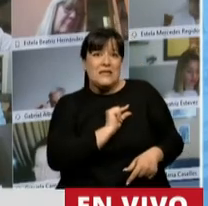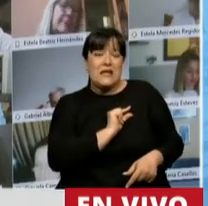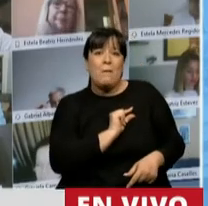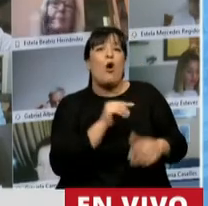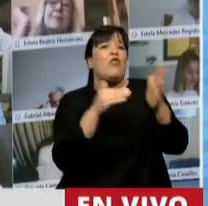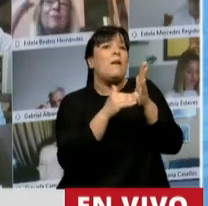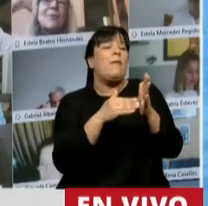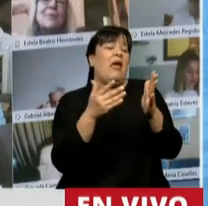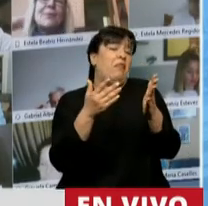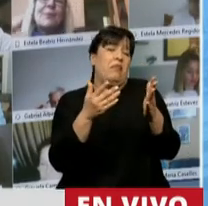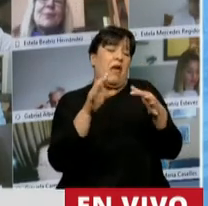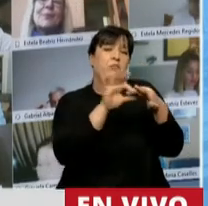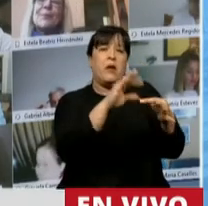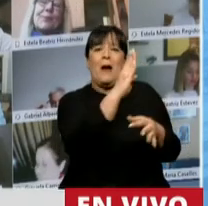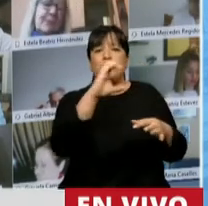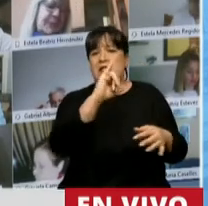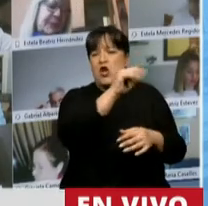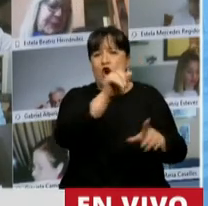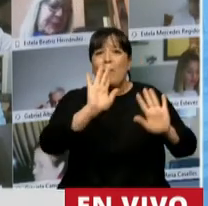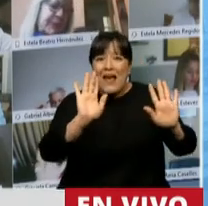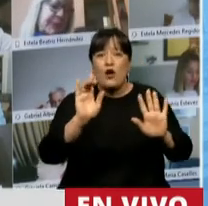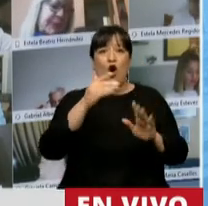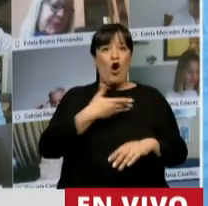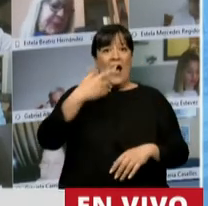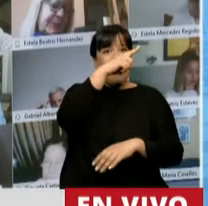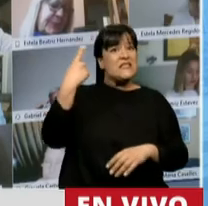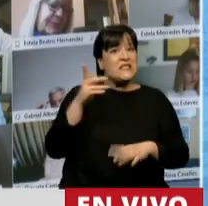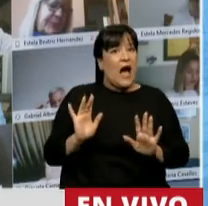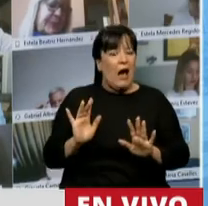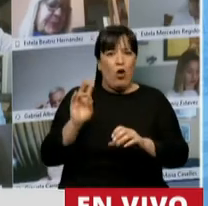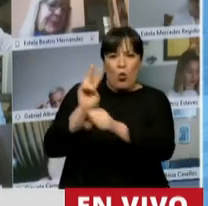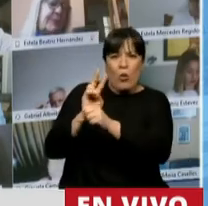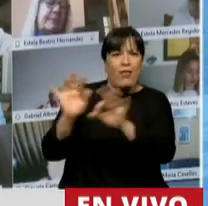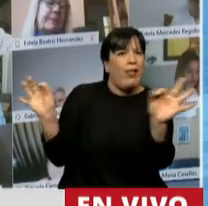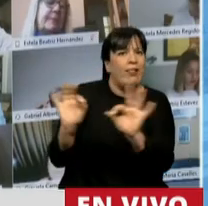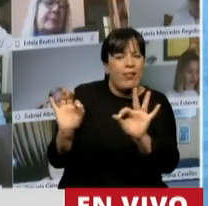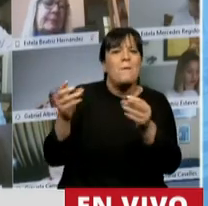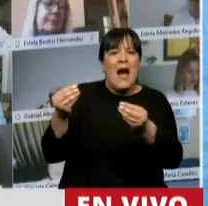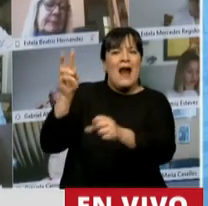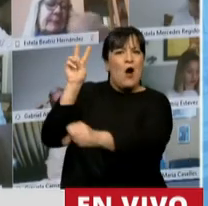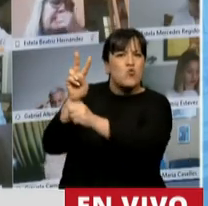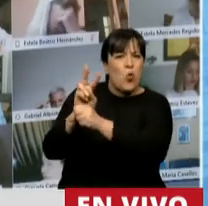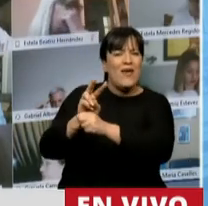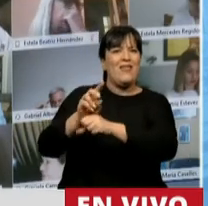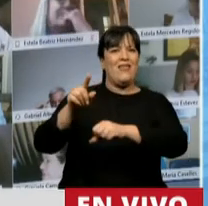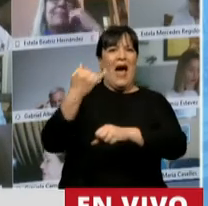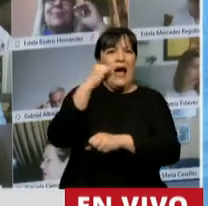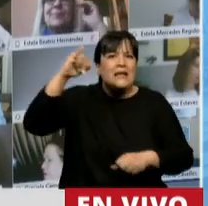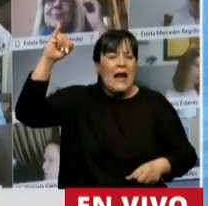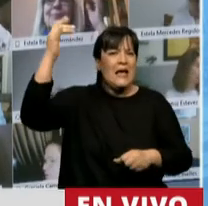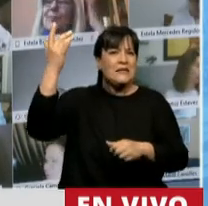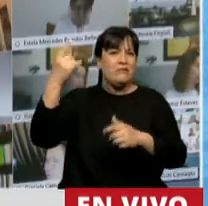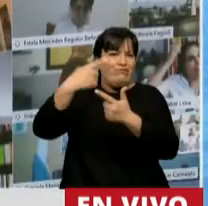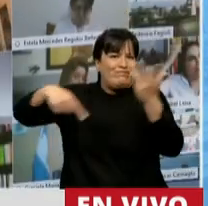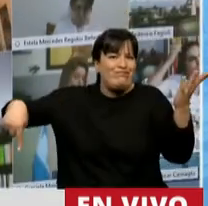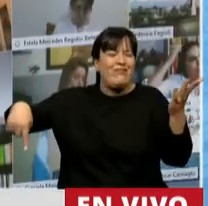que dependen del sistema o no. Y saben qué, el Estado no toma las previsiones para la protección del interés económico